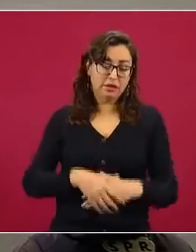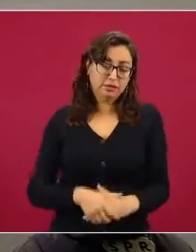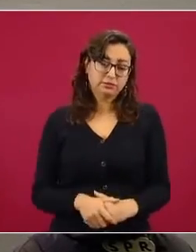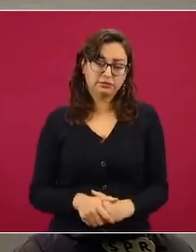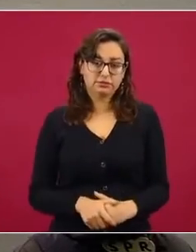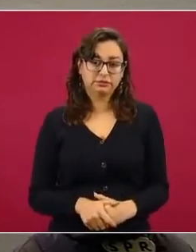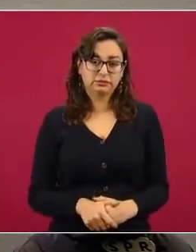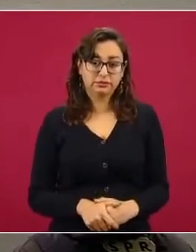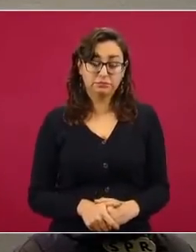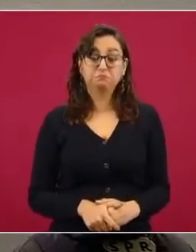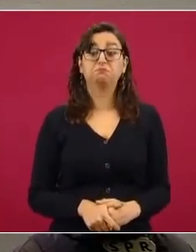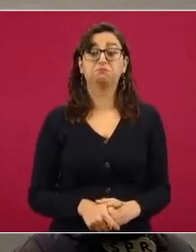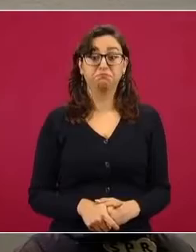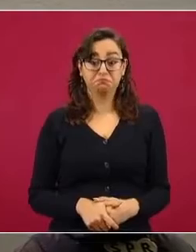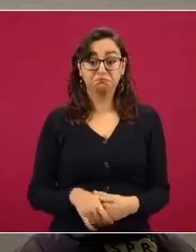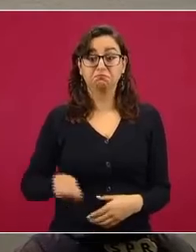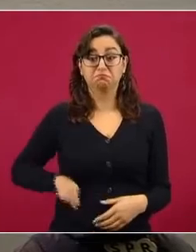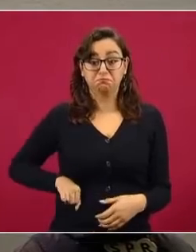no pues sí